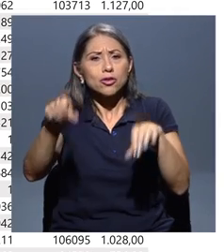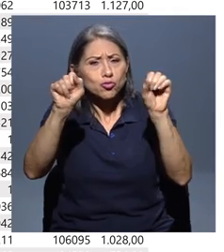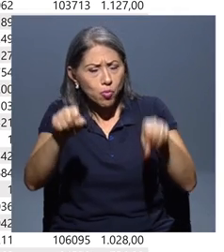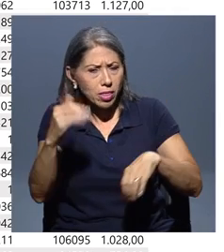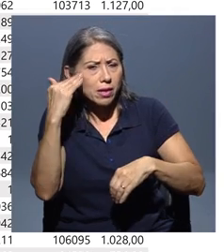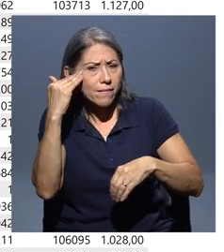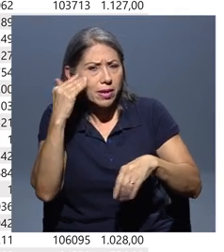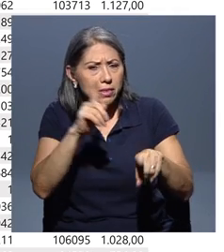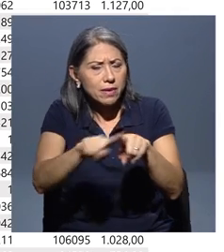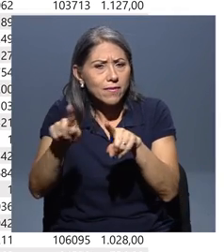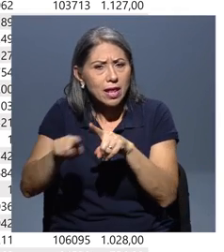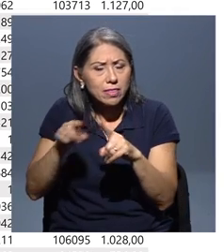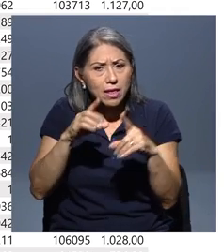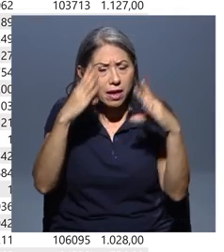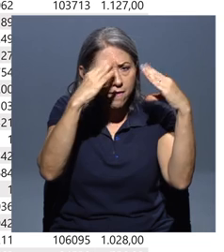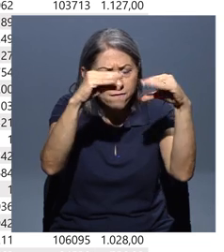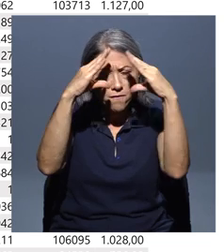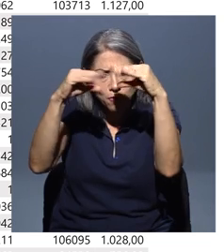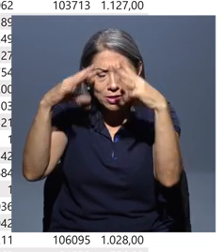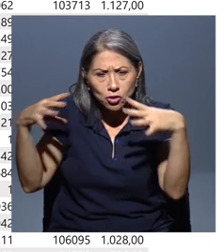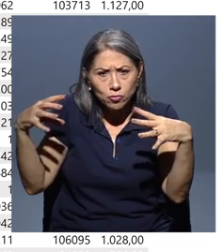que hemos venido desarrollando a lo largo del proyecto.